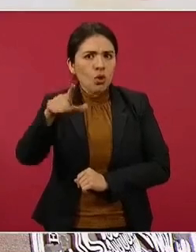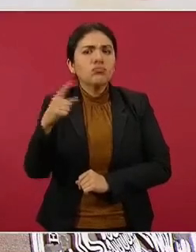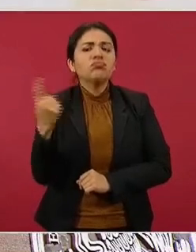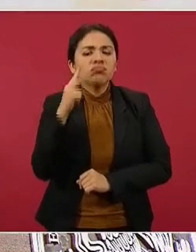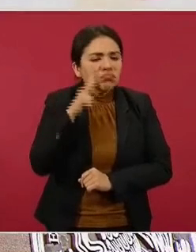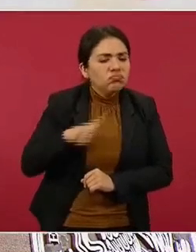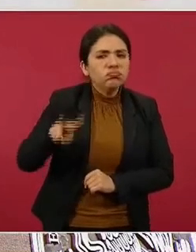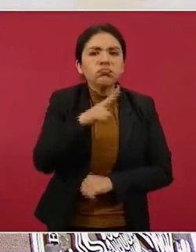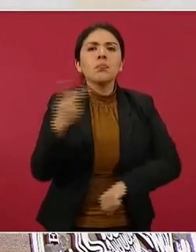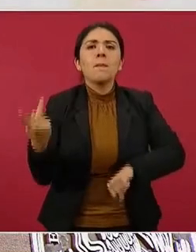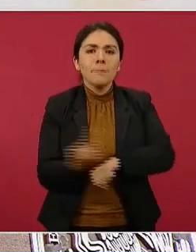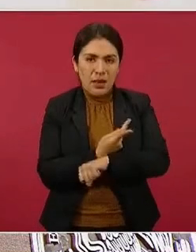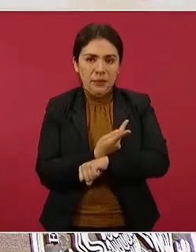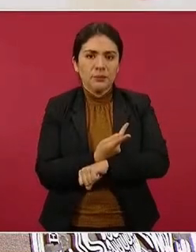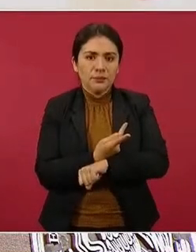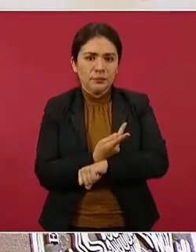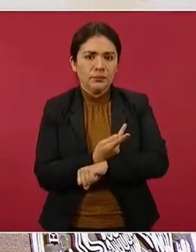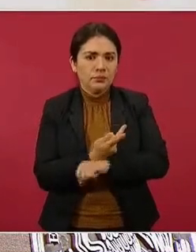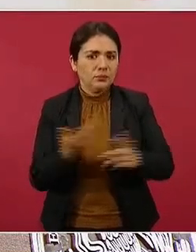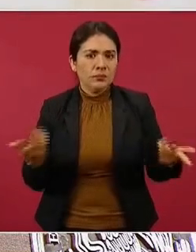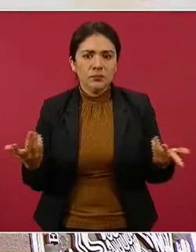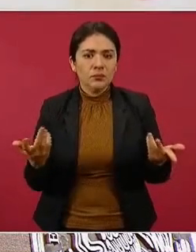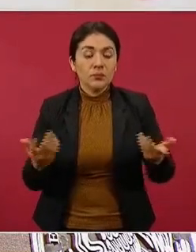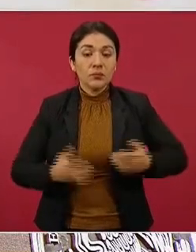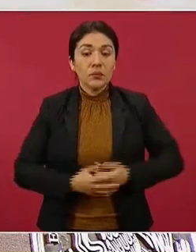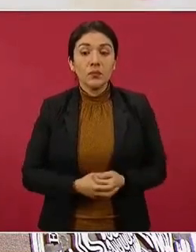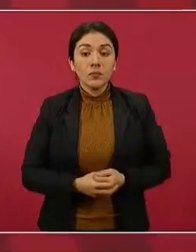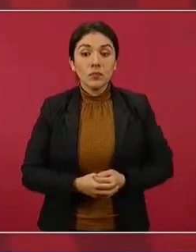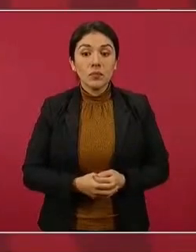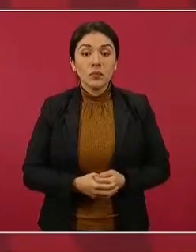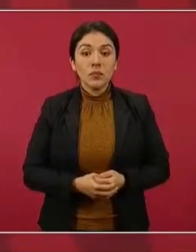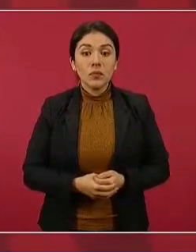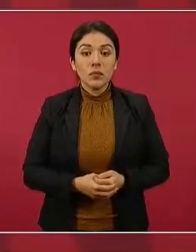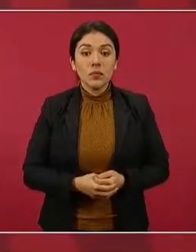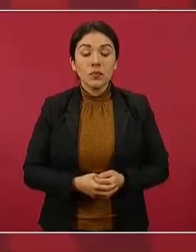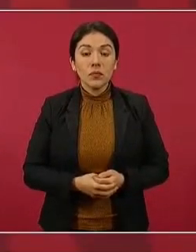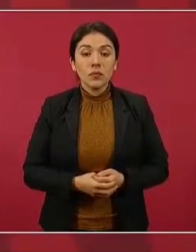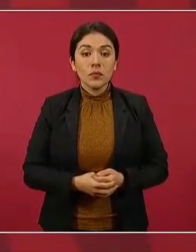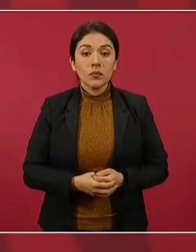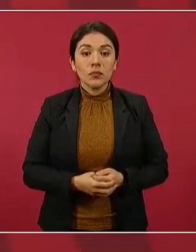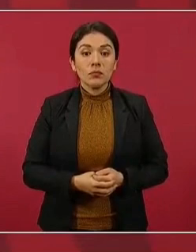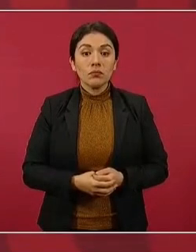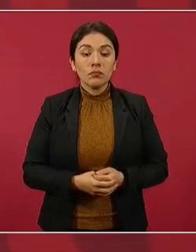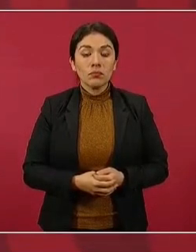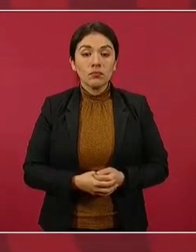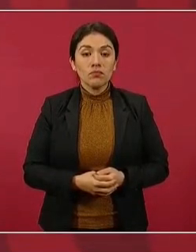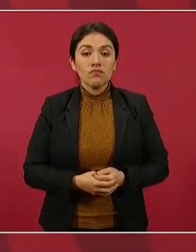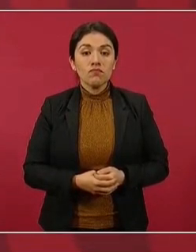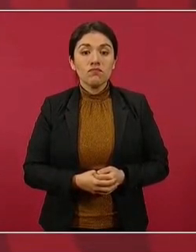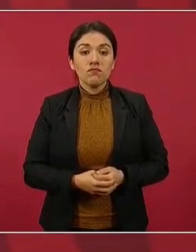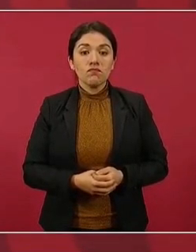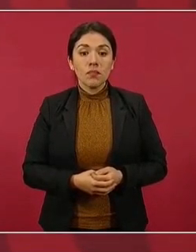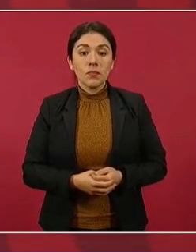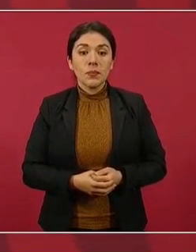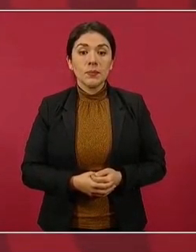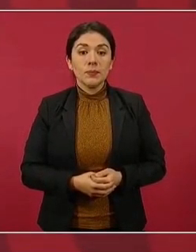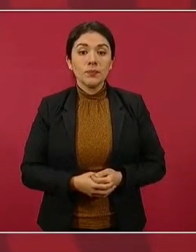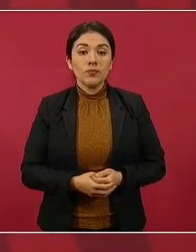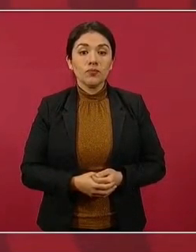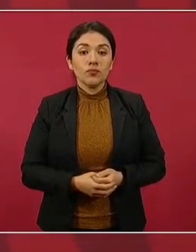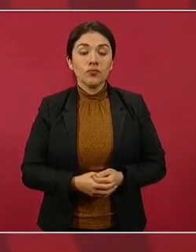con todo el grupo que